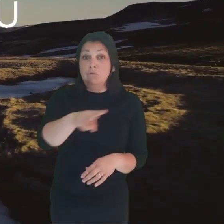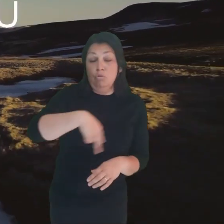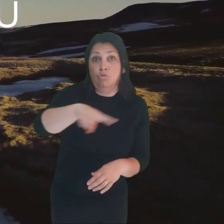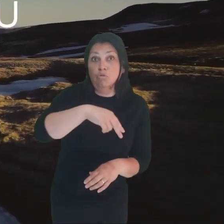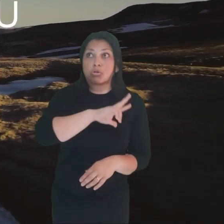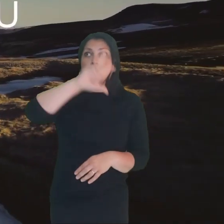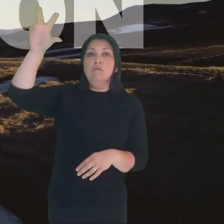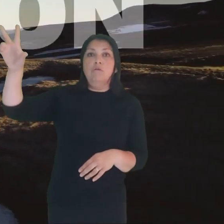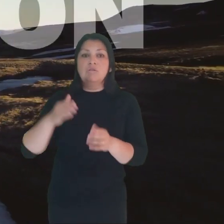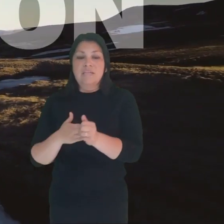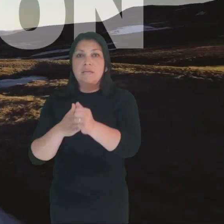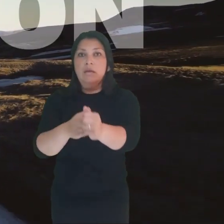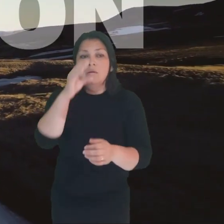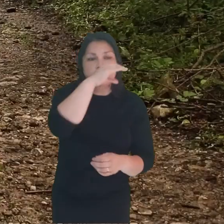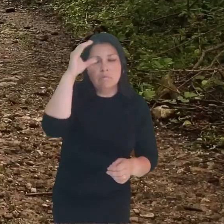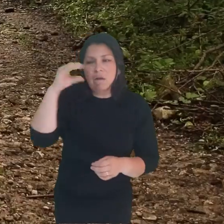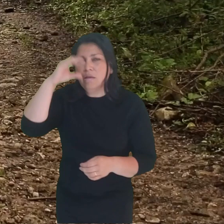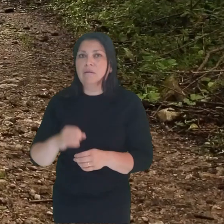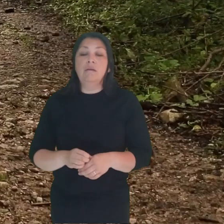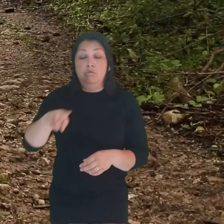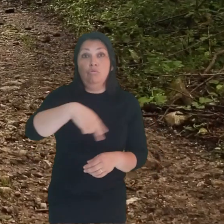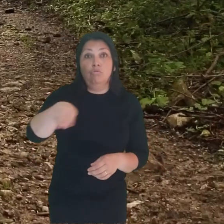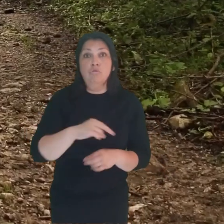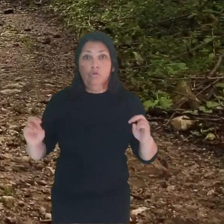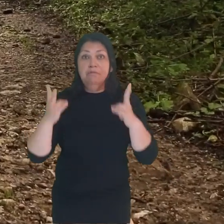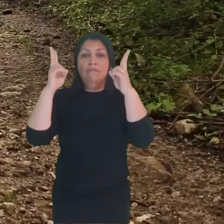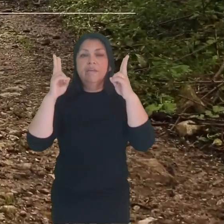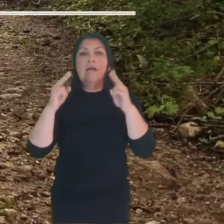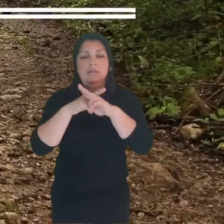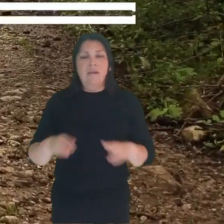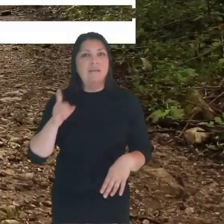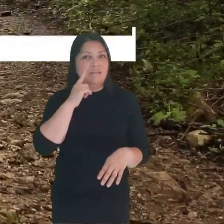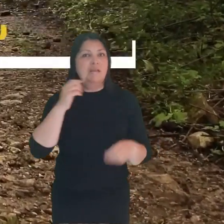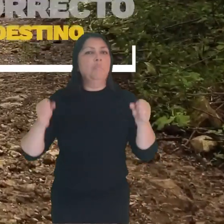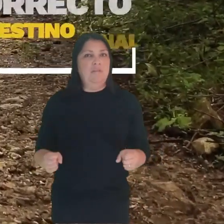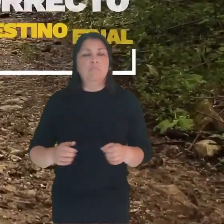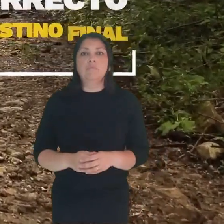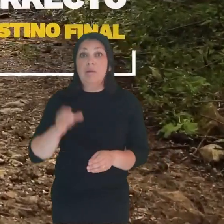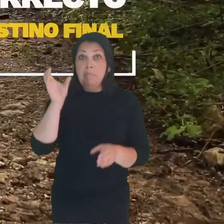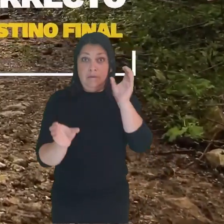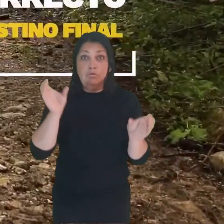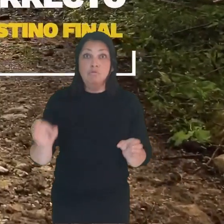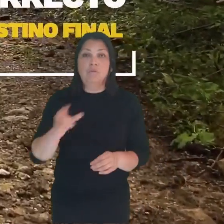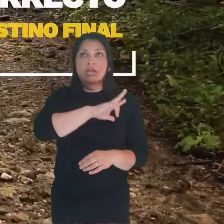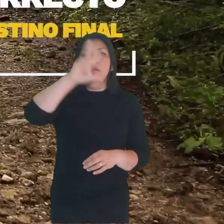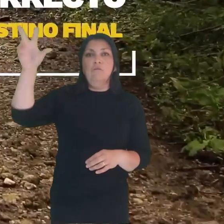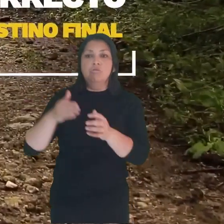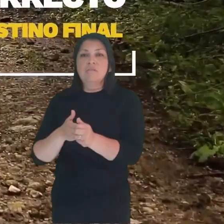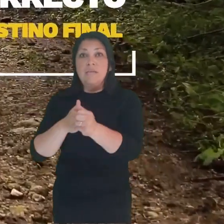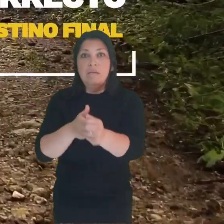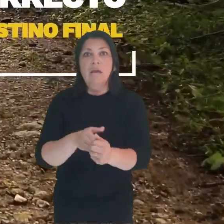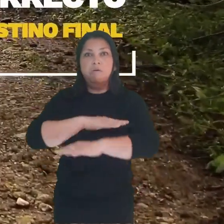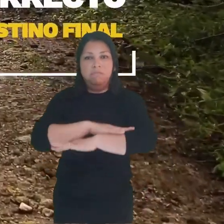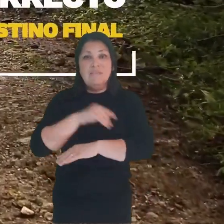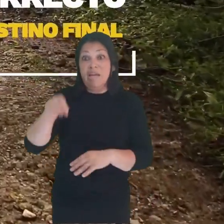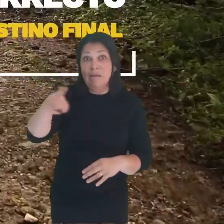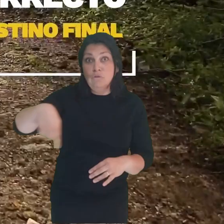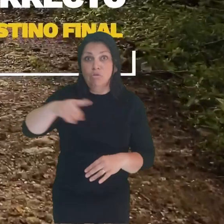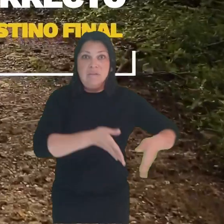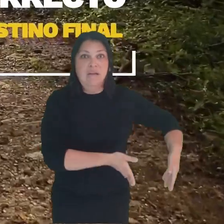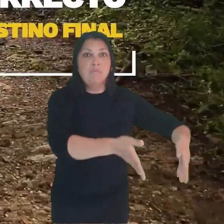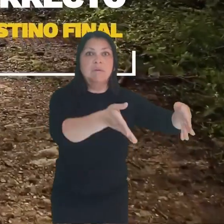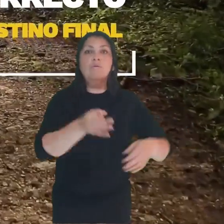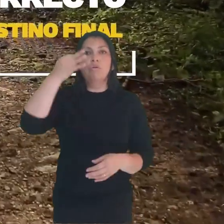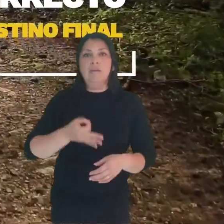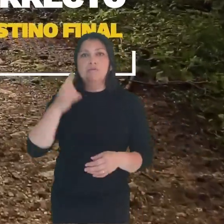más suave si buscamos su dirección. Aquellos que siguen sus instrucciones estarán en el camino correcto para alcanzar sus objetivos